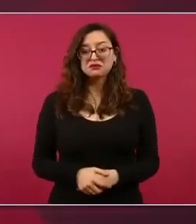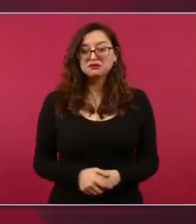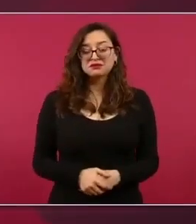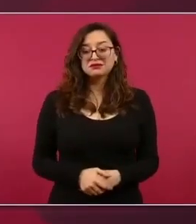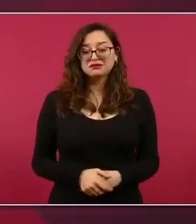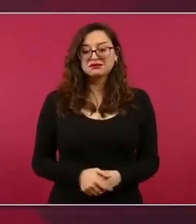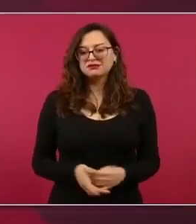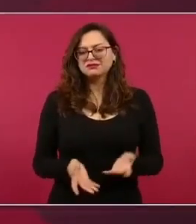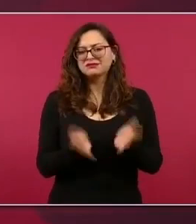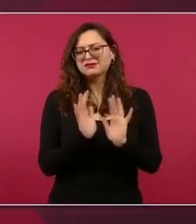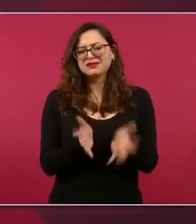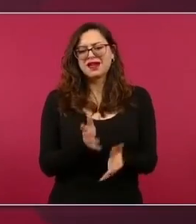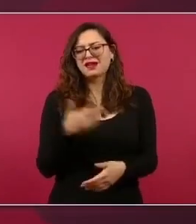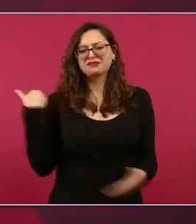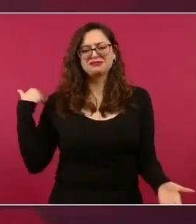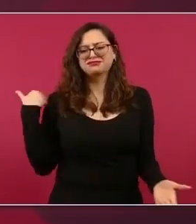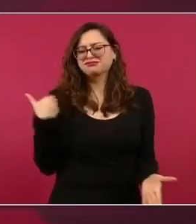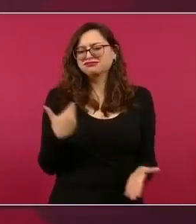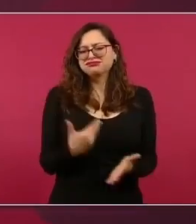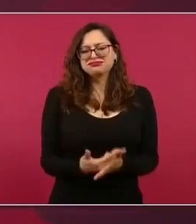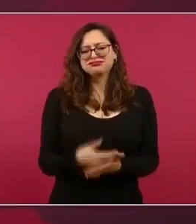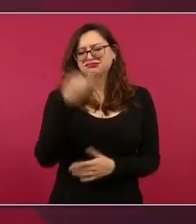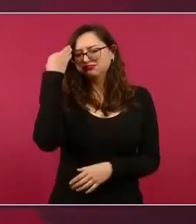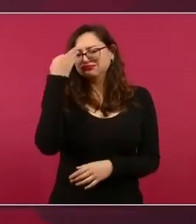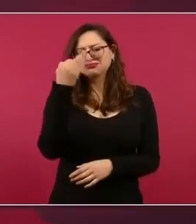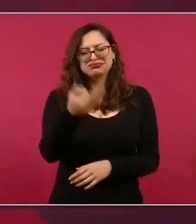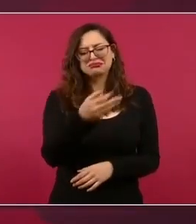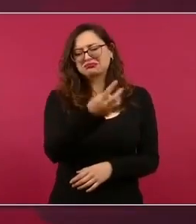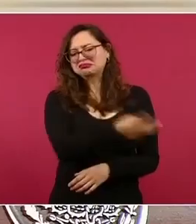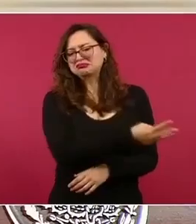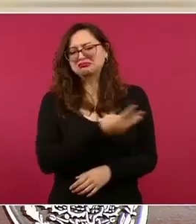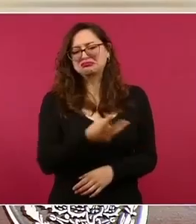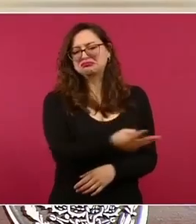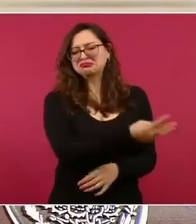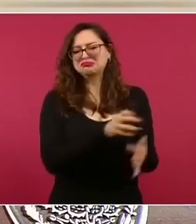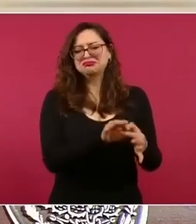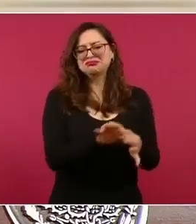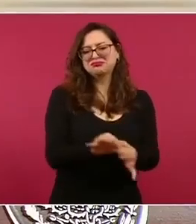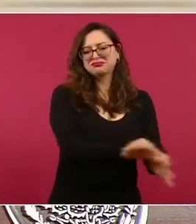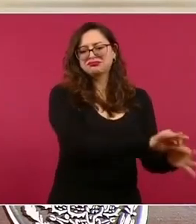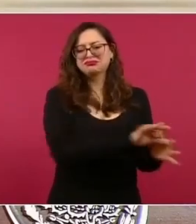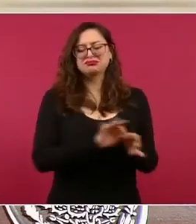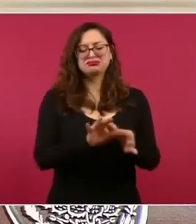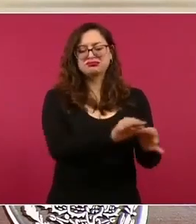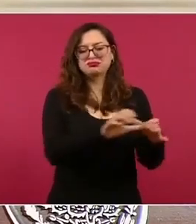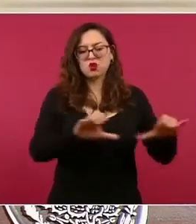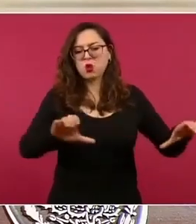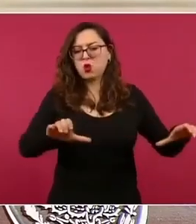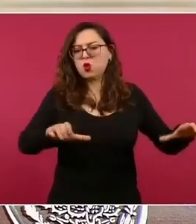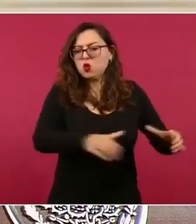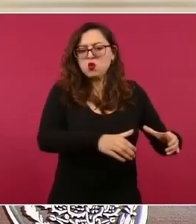desde hace tiempo están agrupados, es un bloque conservador,